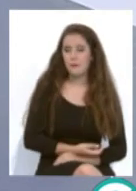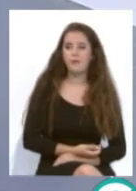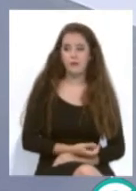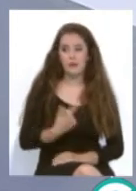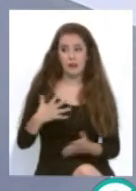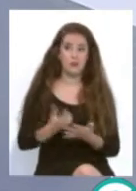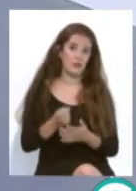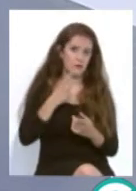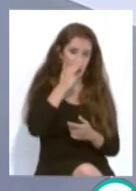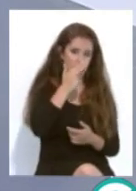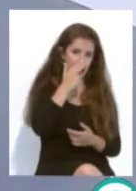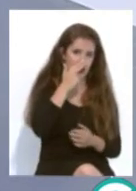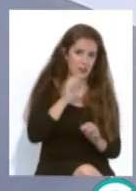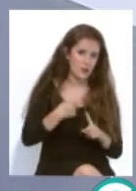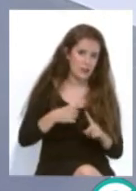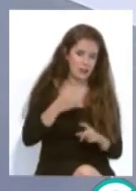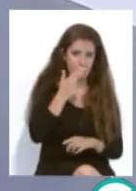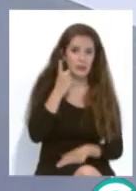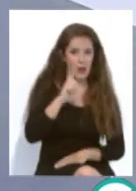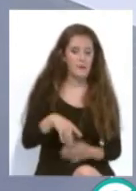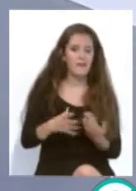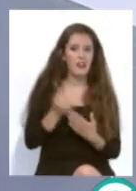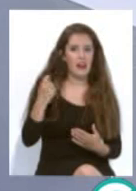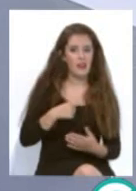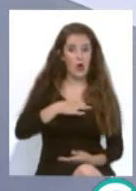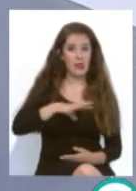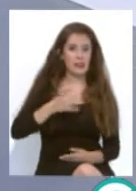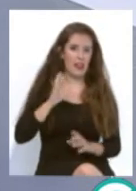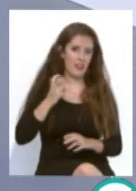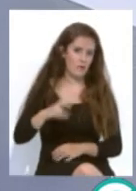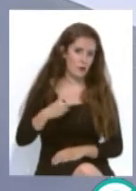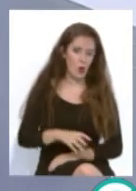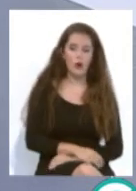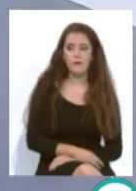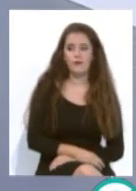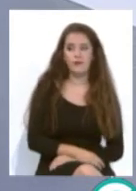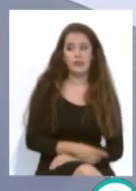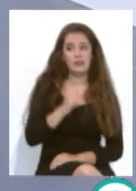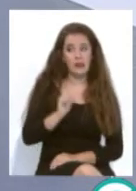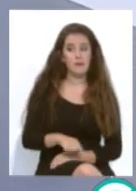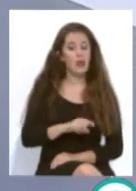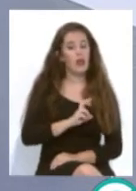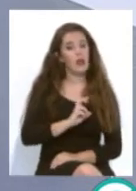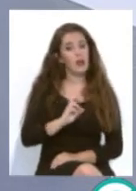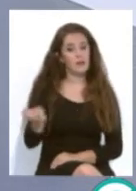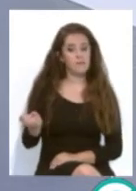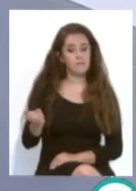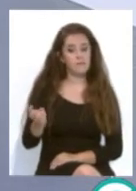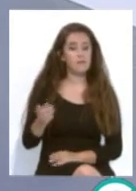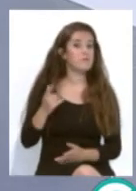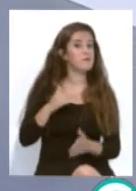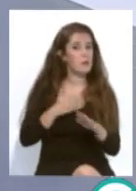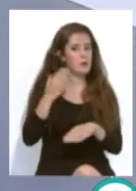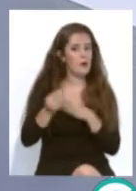todas estas cosas interesantes, y la Federación Gaditana de Fútbol. Y, bueno, nos vamos a cruzar ahora, vamos a hacer un